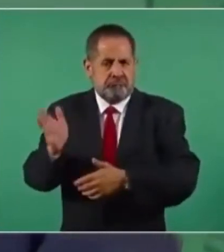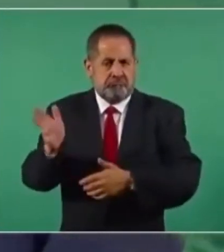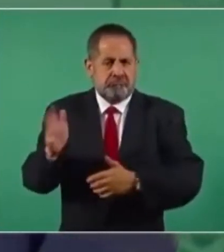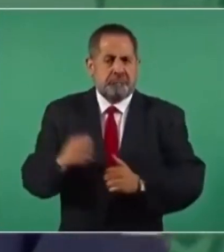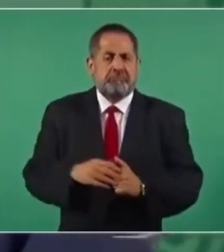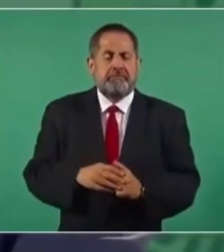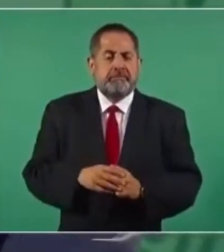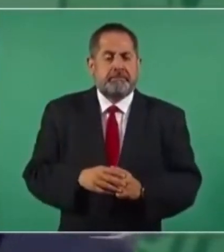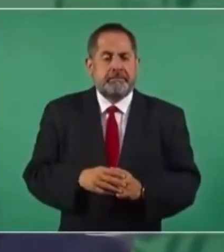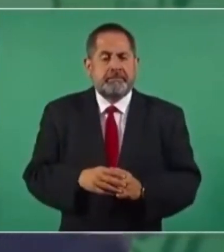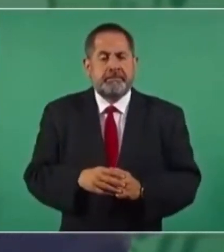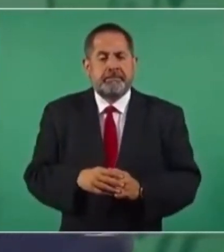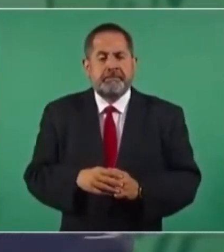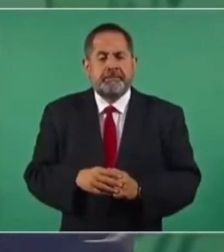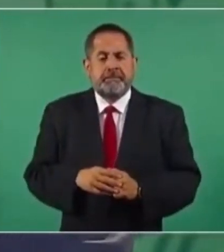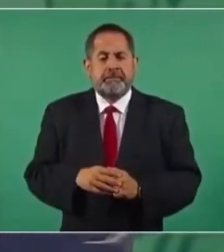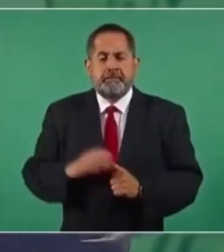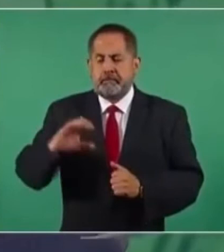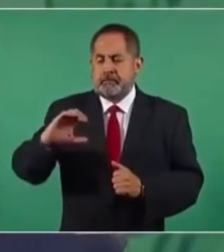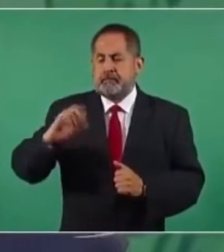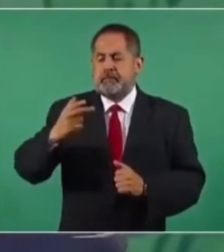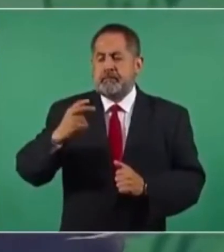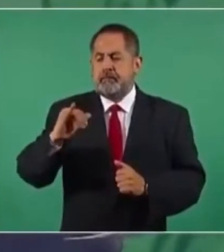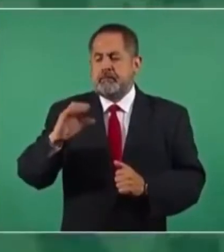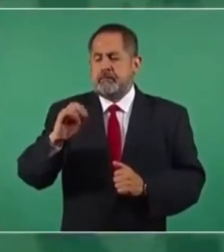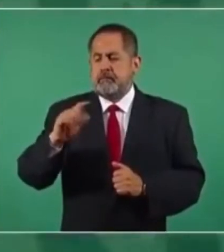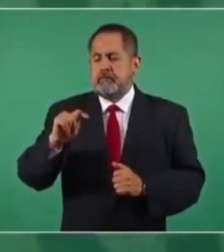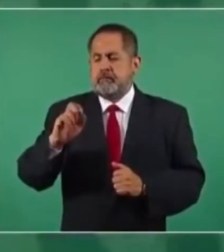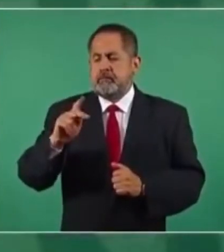está Chicontepec, no,